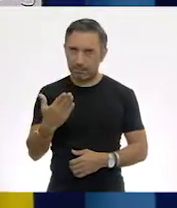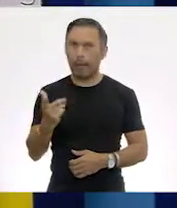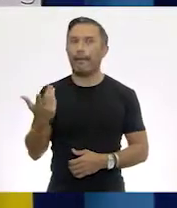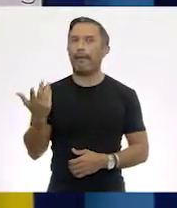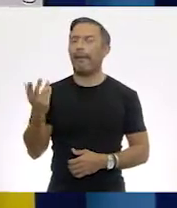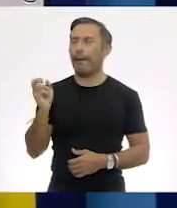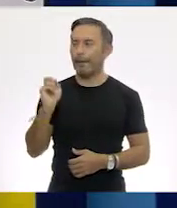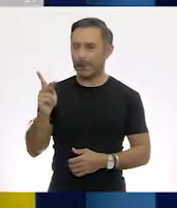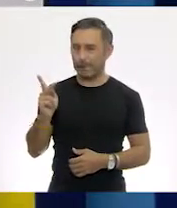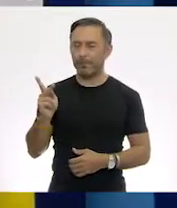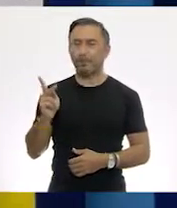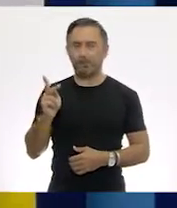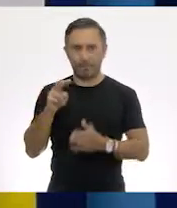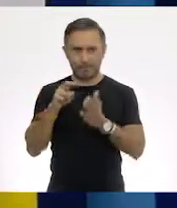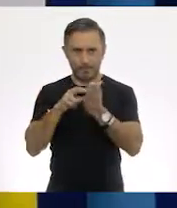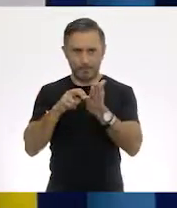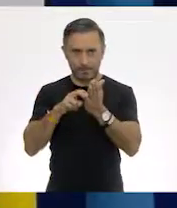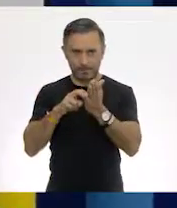Ahora sí.